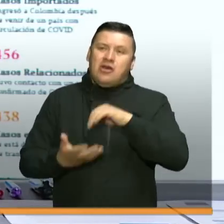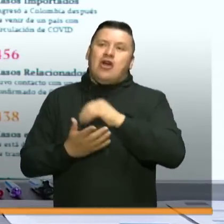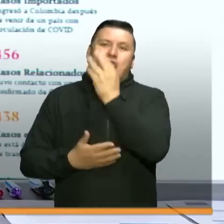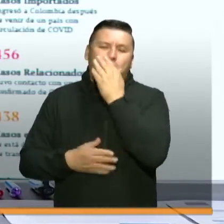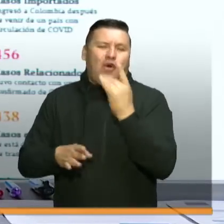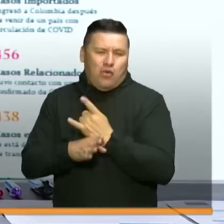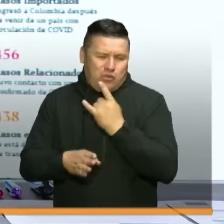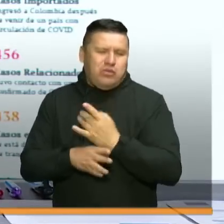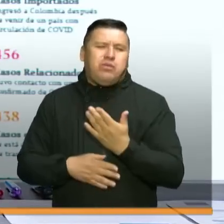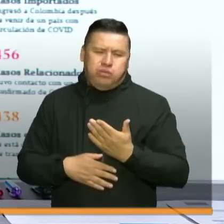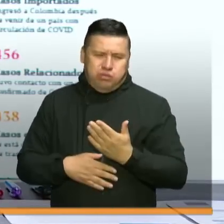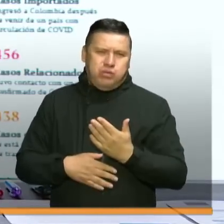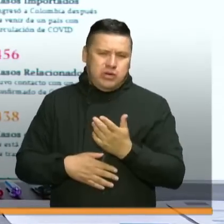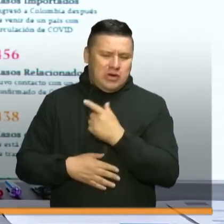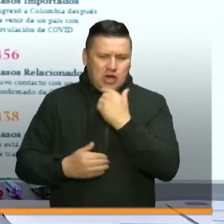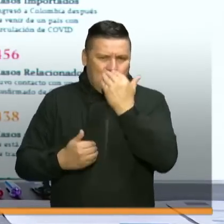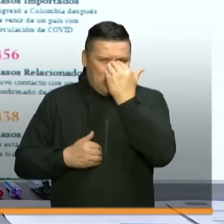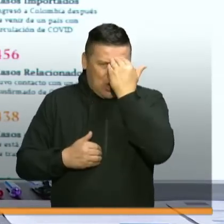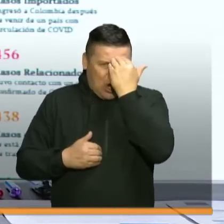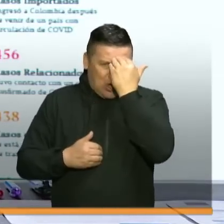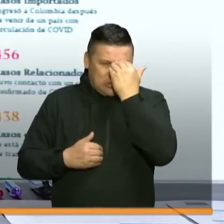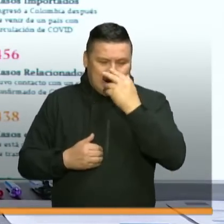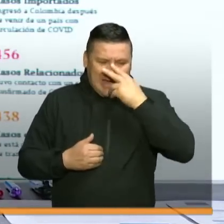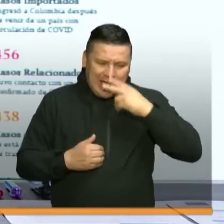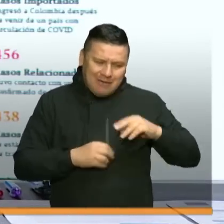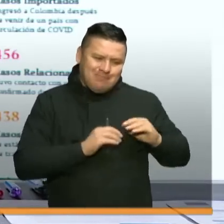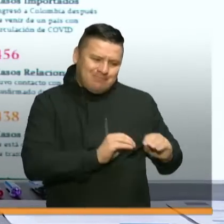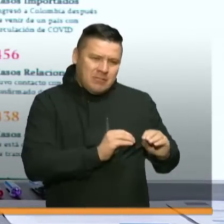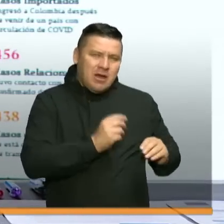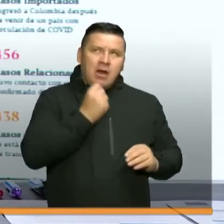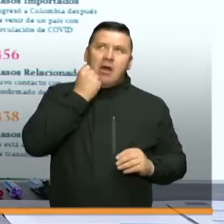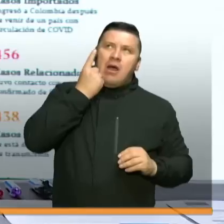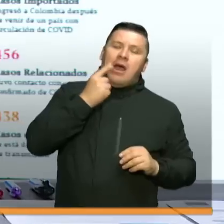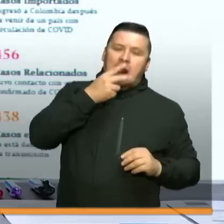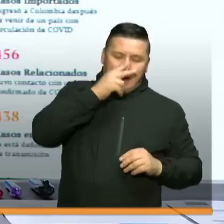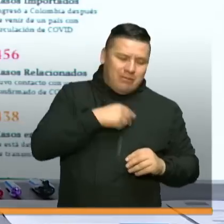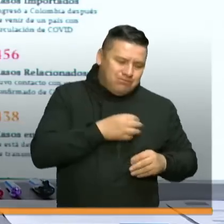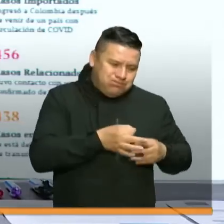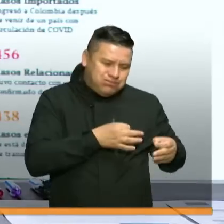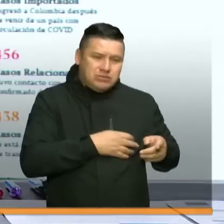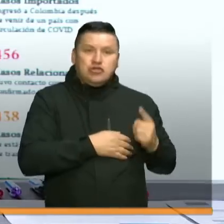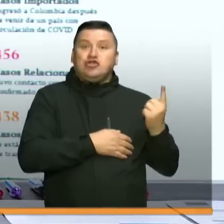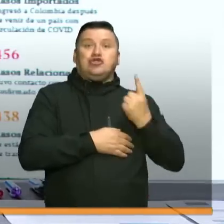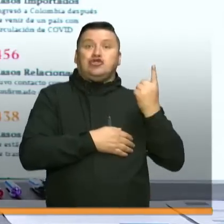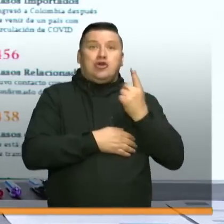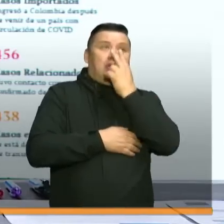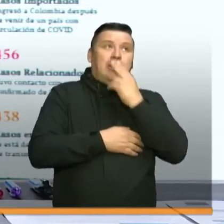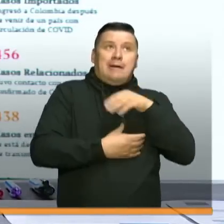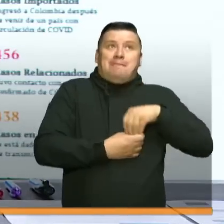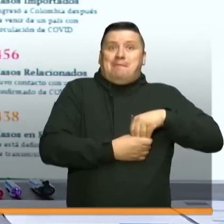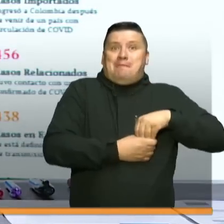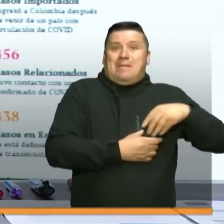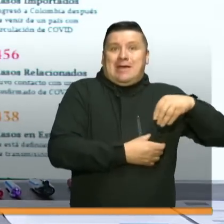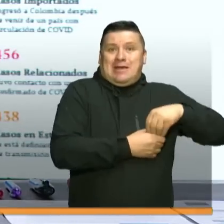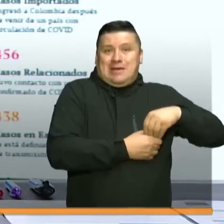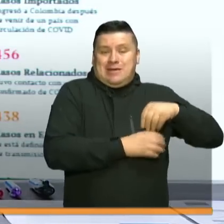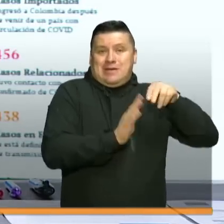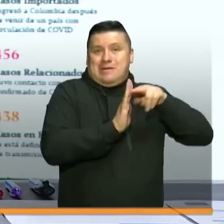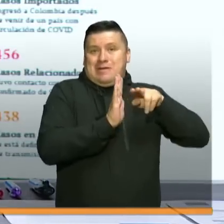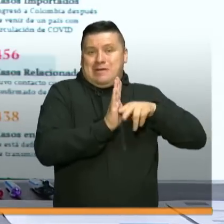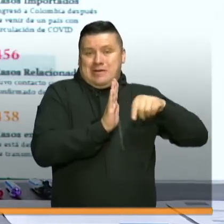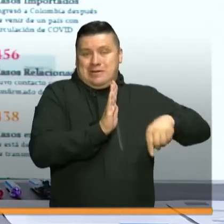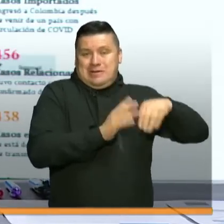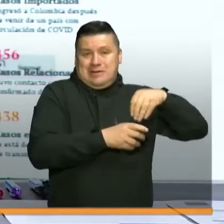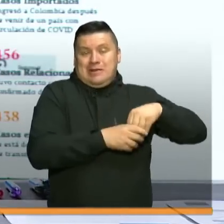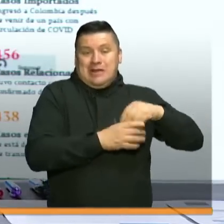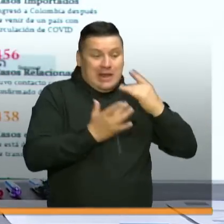Por supuesto, también hemos generado una conciencia con nuestros hijos. Ellos no solamente están cumpliendo con esas normas y esas